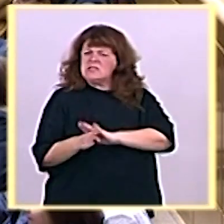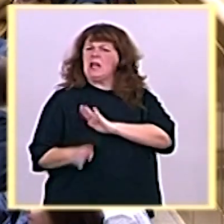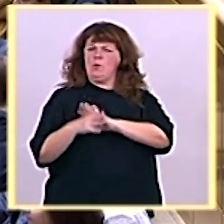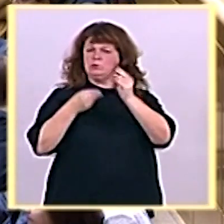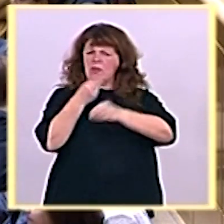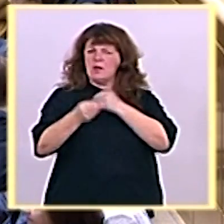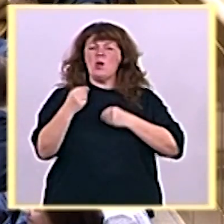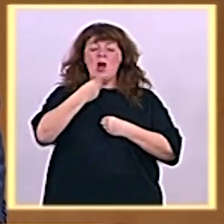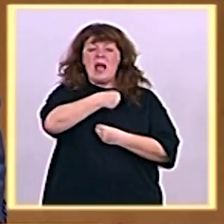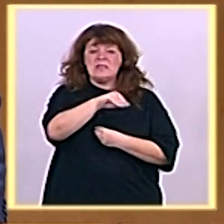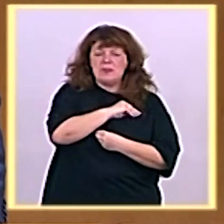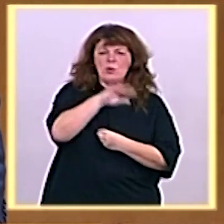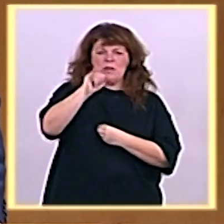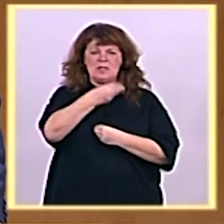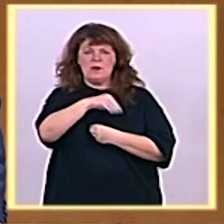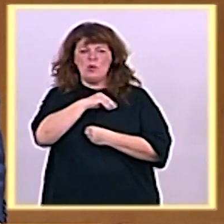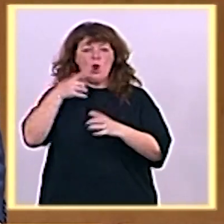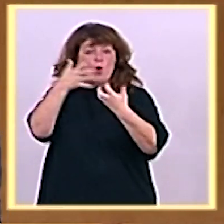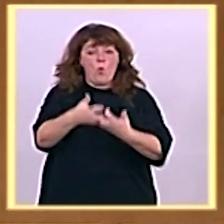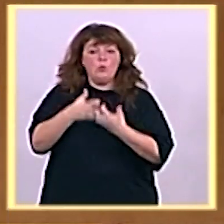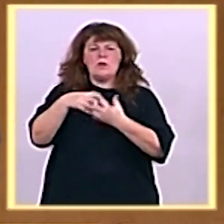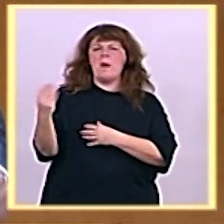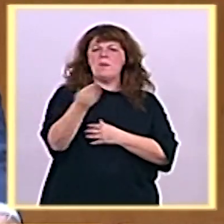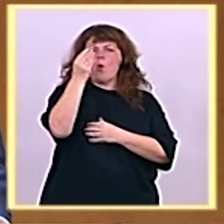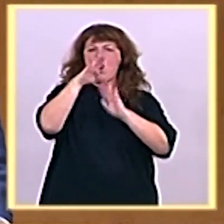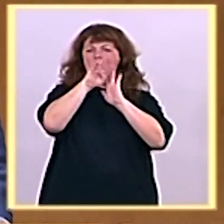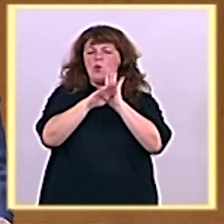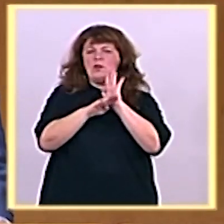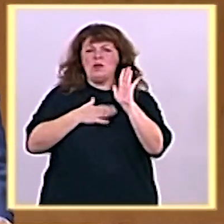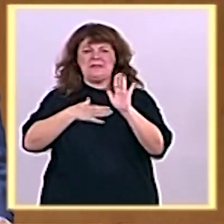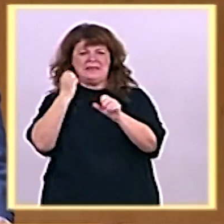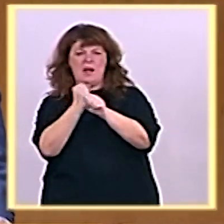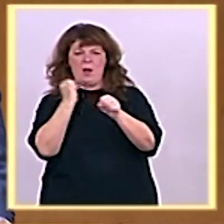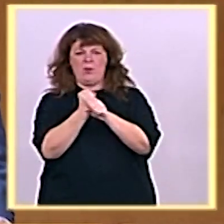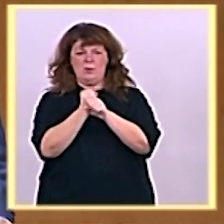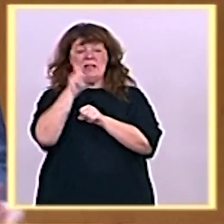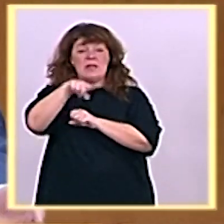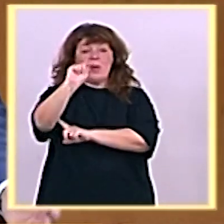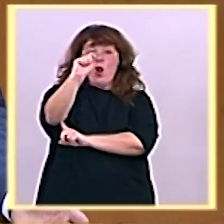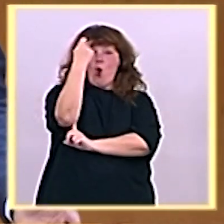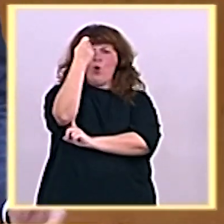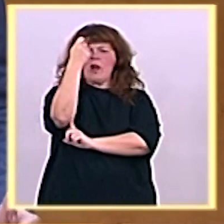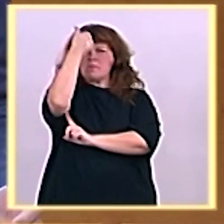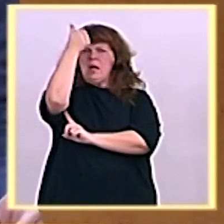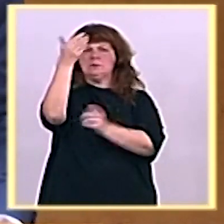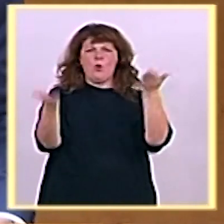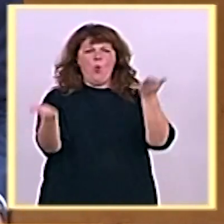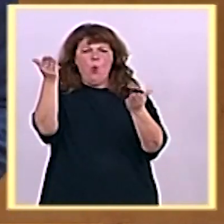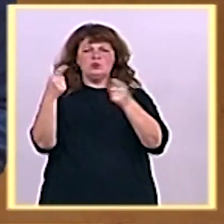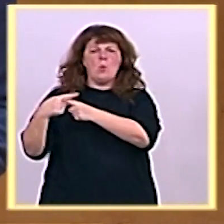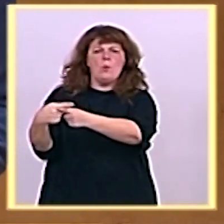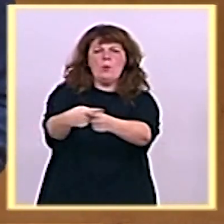condiciones de los trabajadores y por lograr un reparto más justo de los beneficios empresariales no ha hecho más que empezar. De hecho,